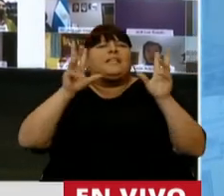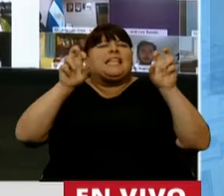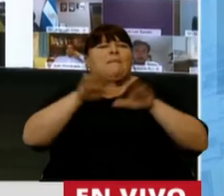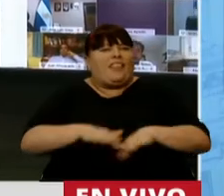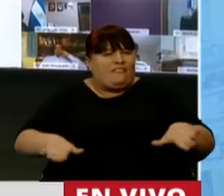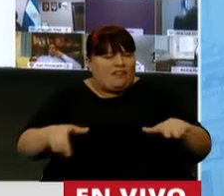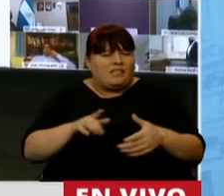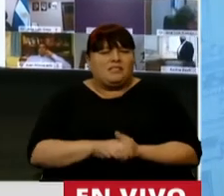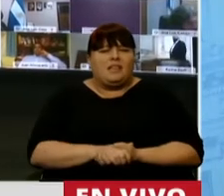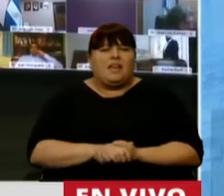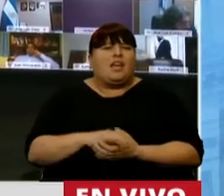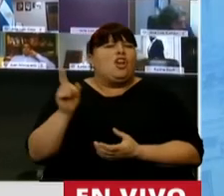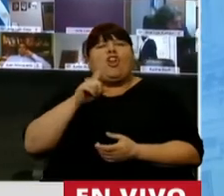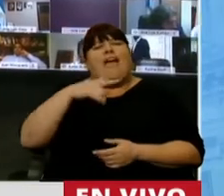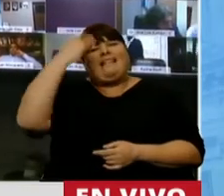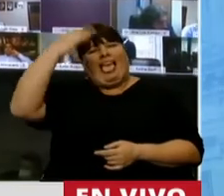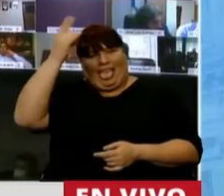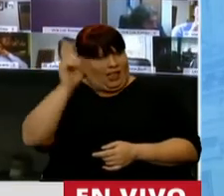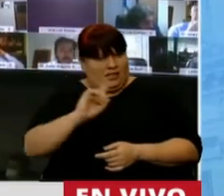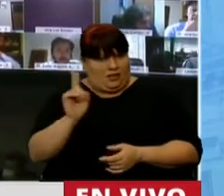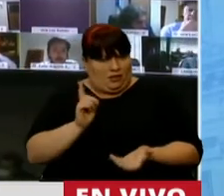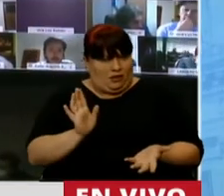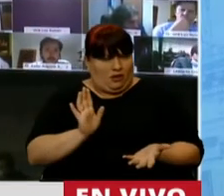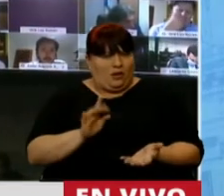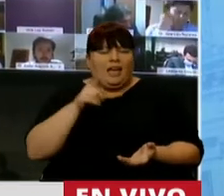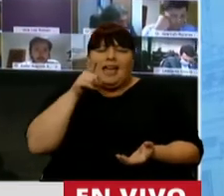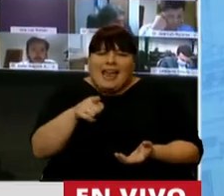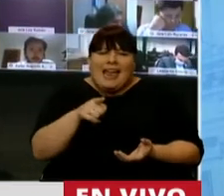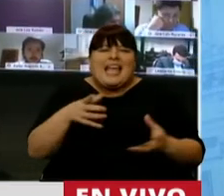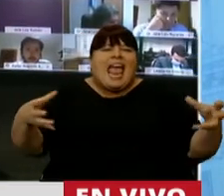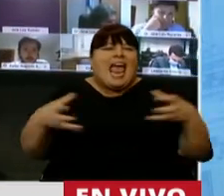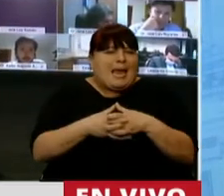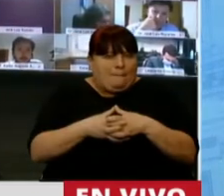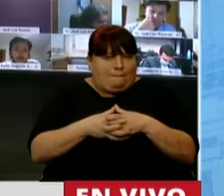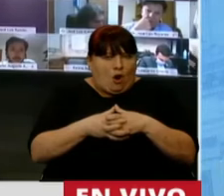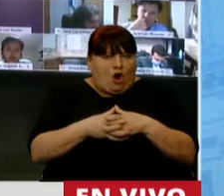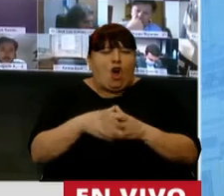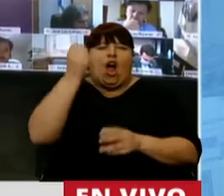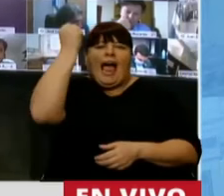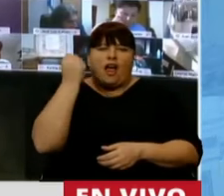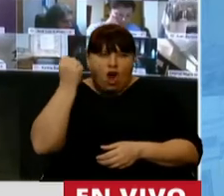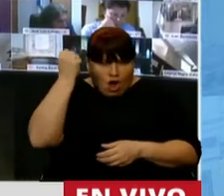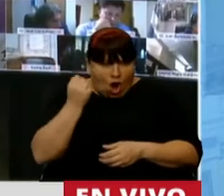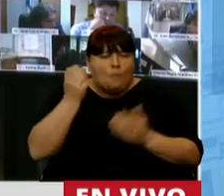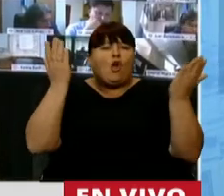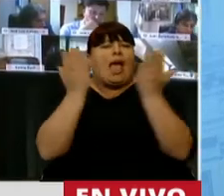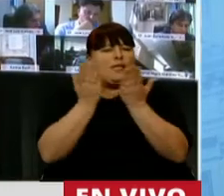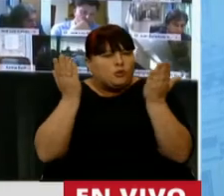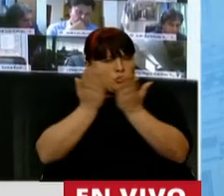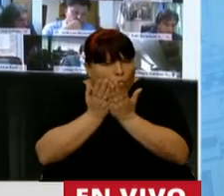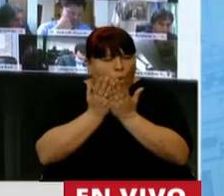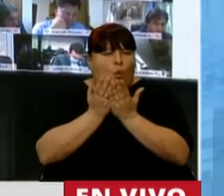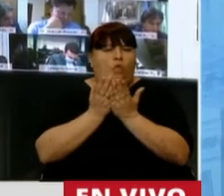infancia. Y eso no es zaraza, eso es un equipo económico que estudió